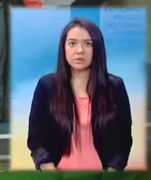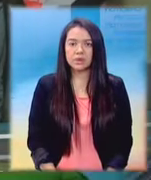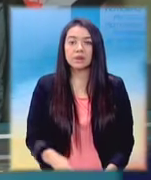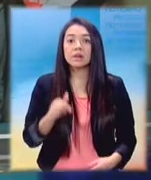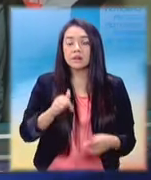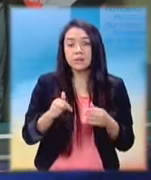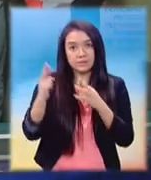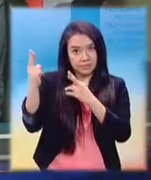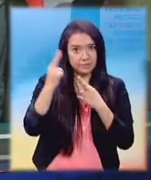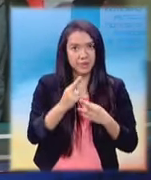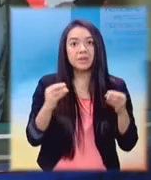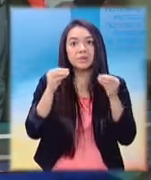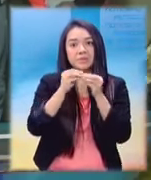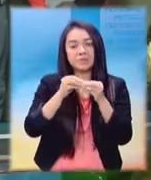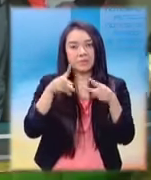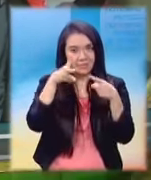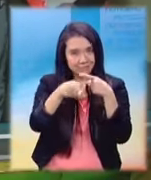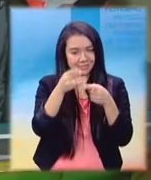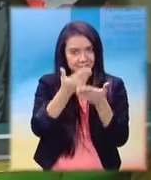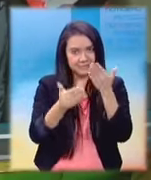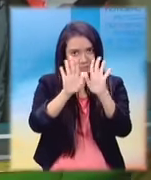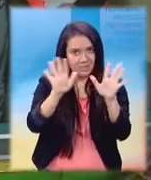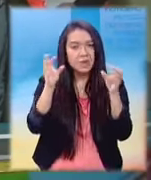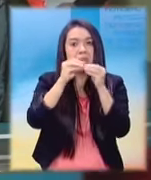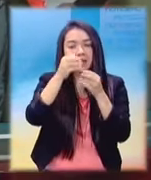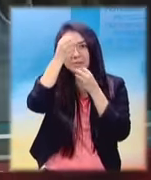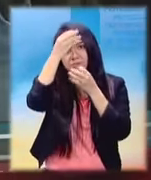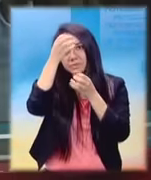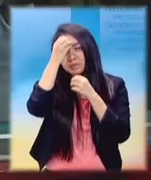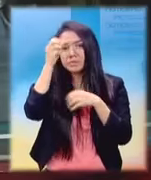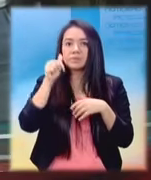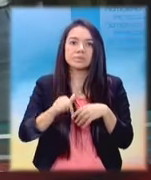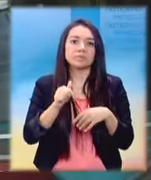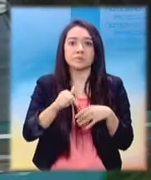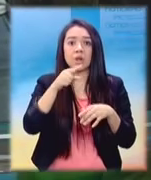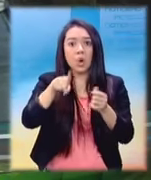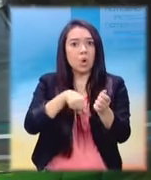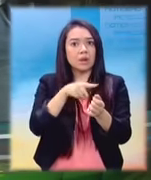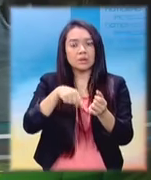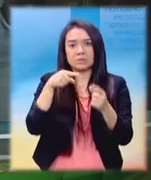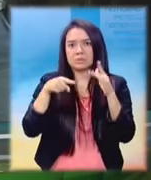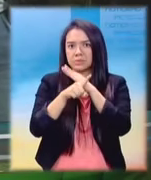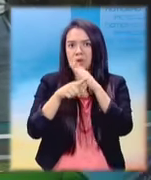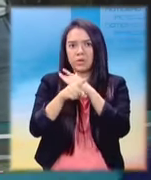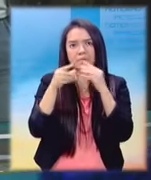Al regreso de nuestra primera pausa, conoceremos los sucesos ocurridos en las últimas horas.